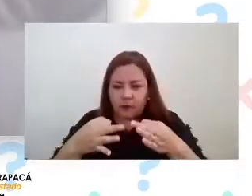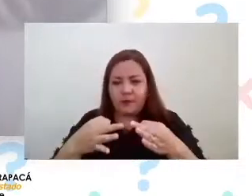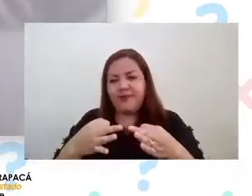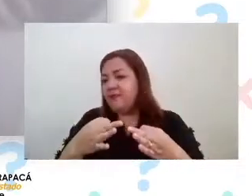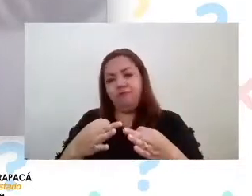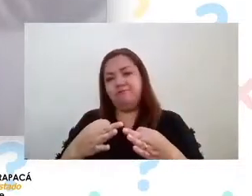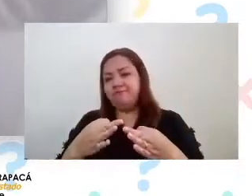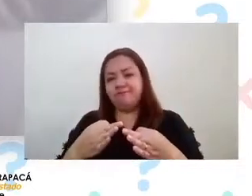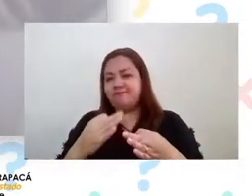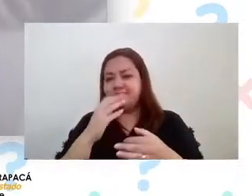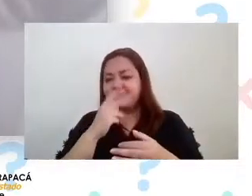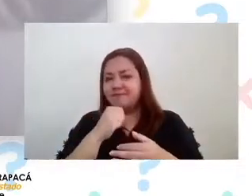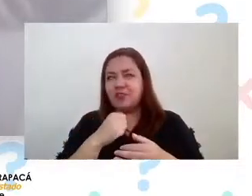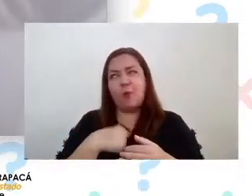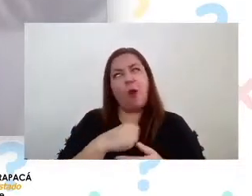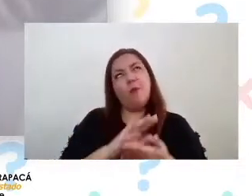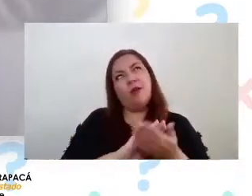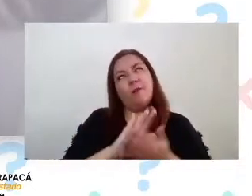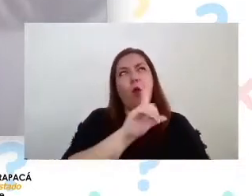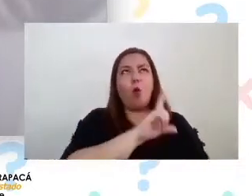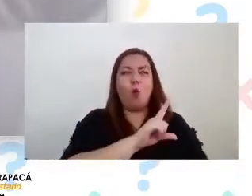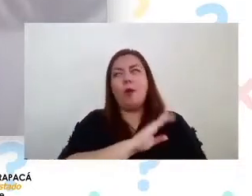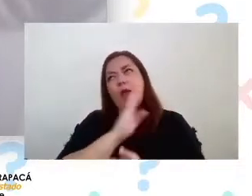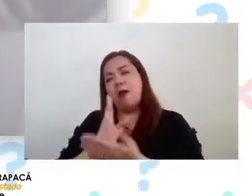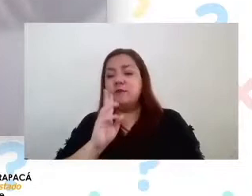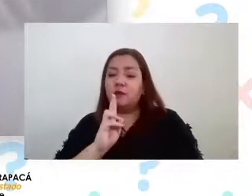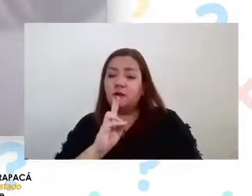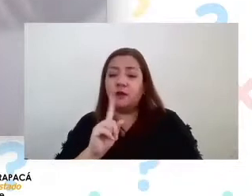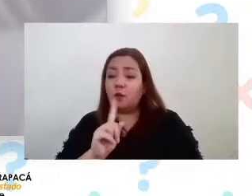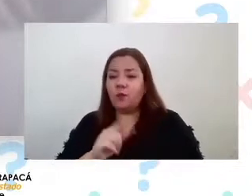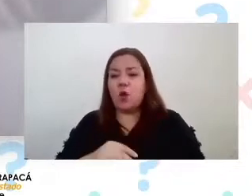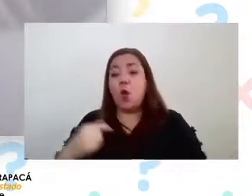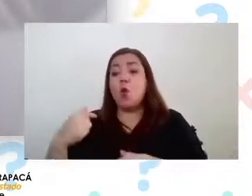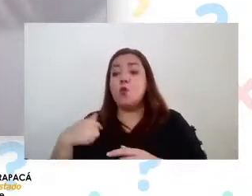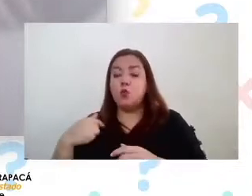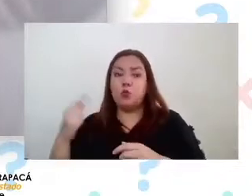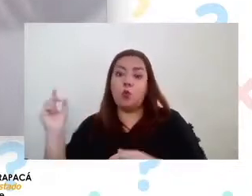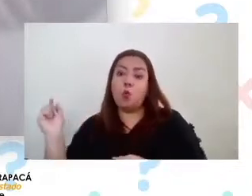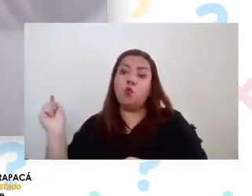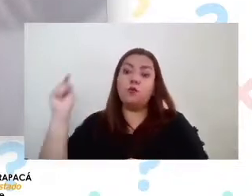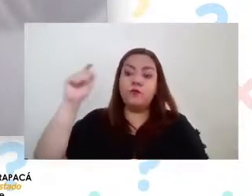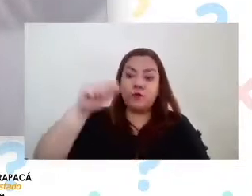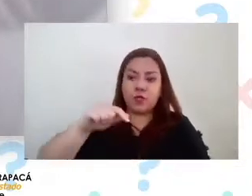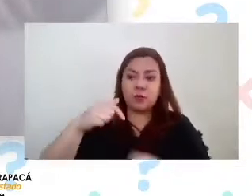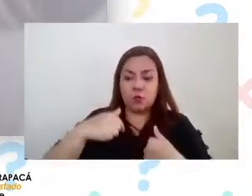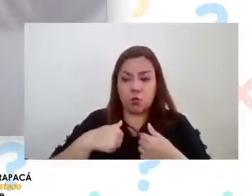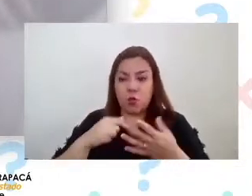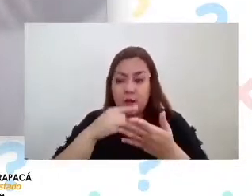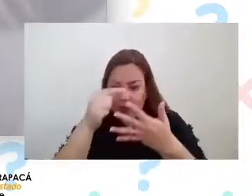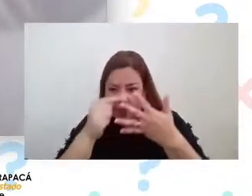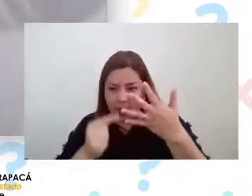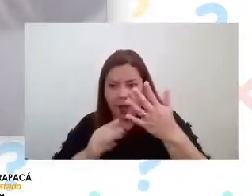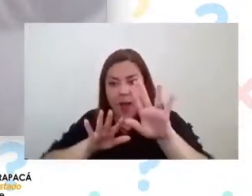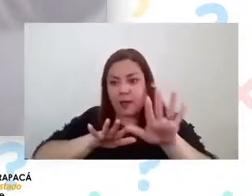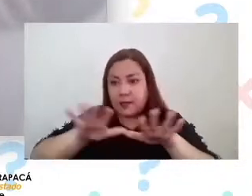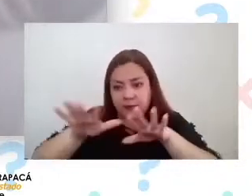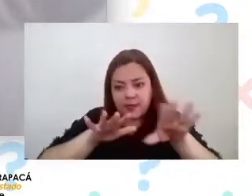de lunes a viernes en cierto horario sino que más bien uno viene según las actividades que hay que realizar